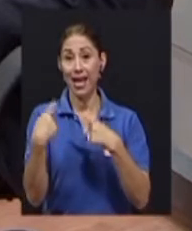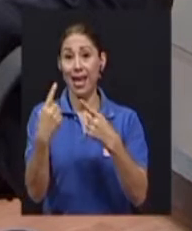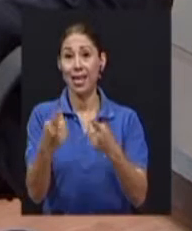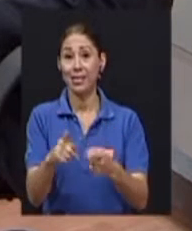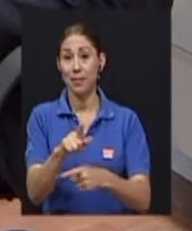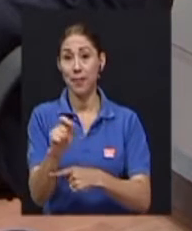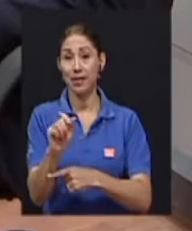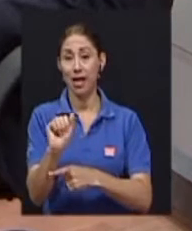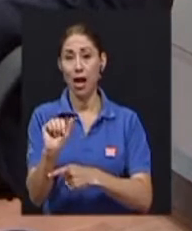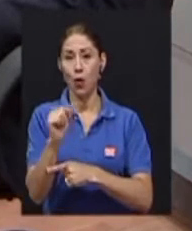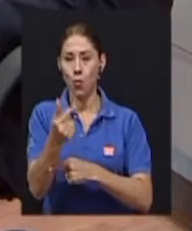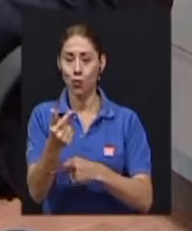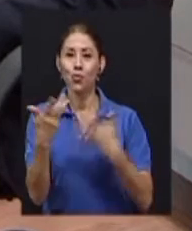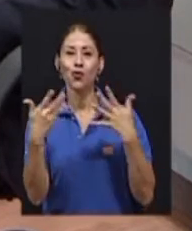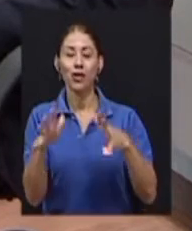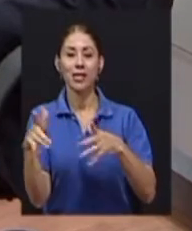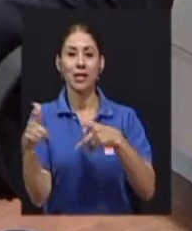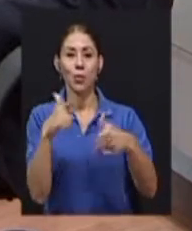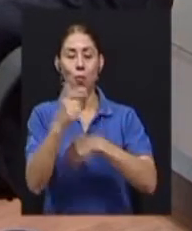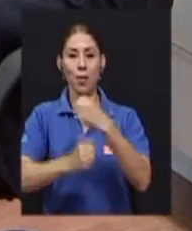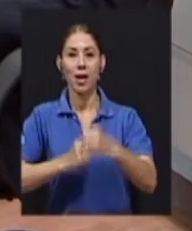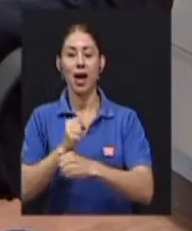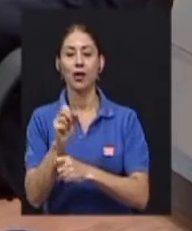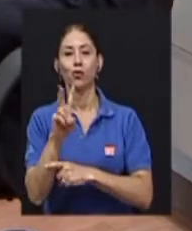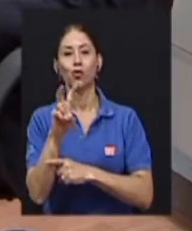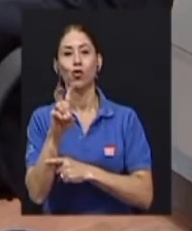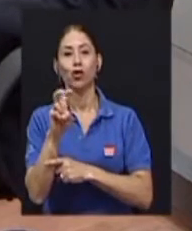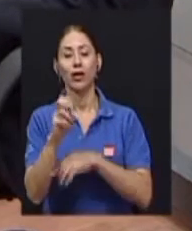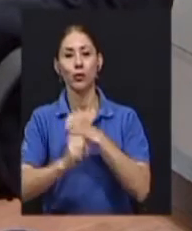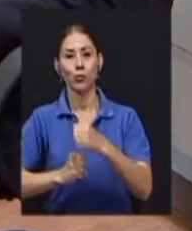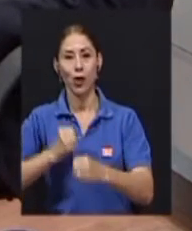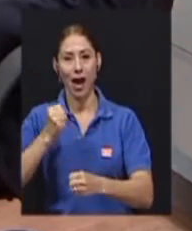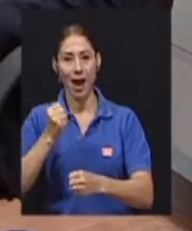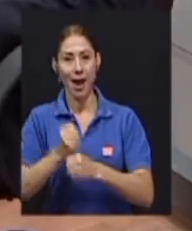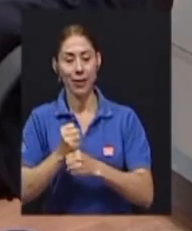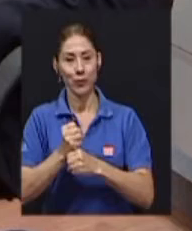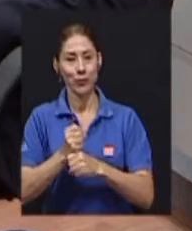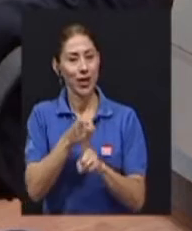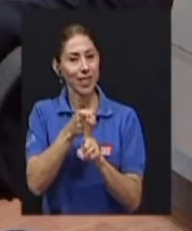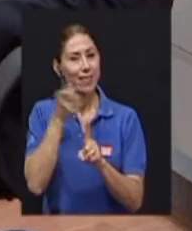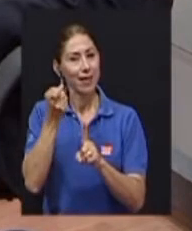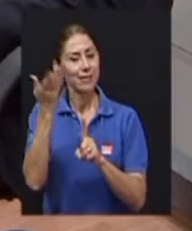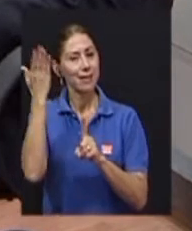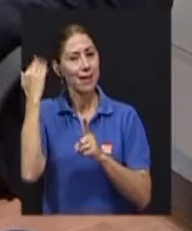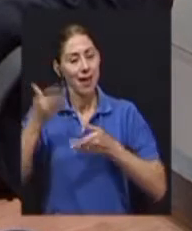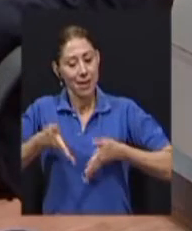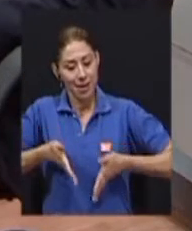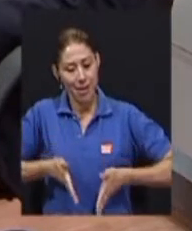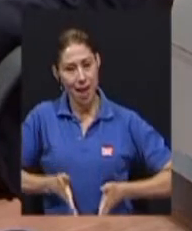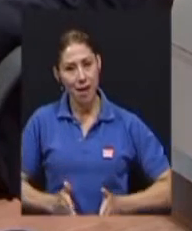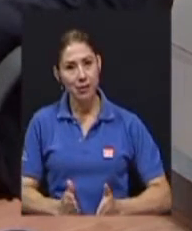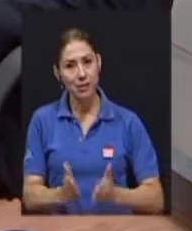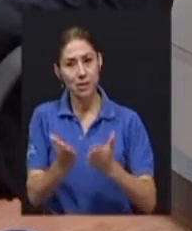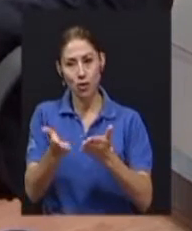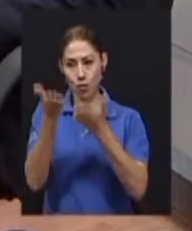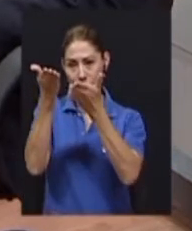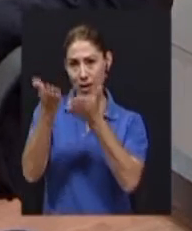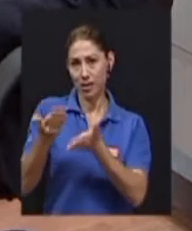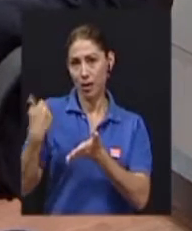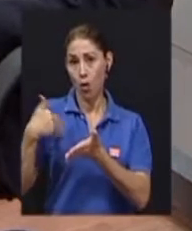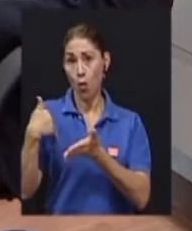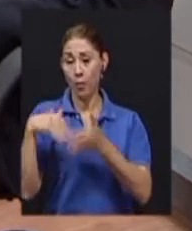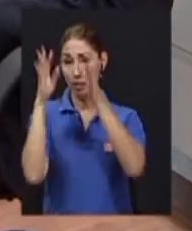bicentenario del nacimiento de este ilustre y santo italiano,